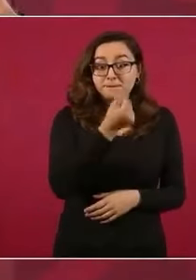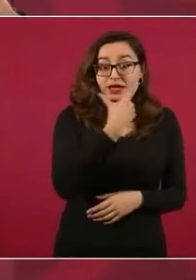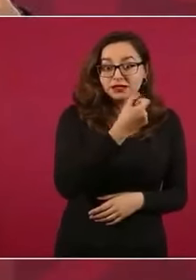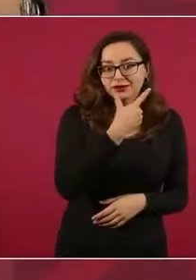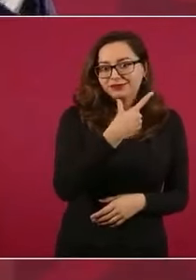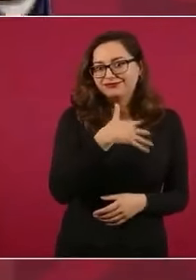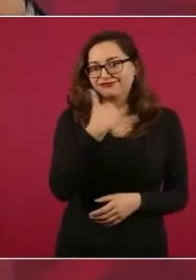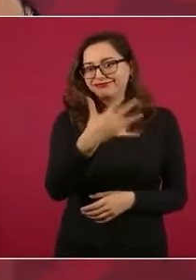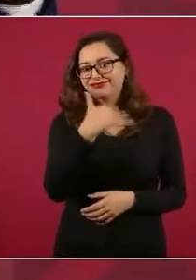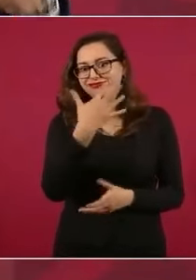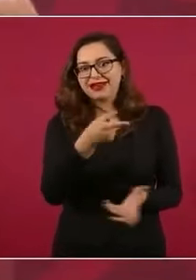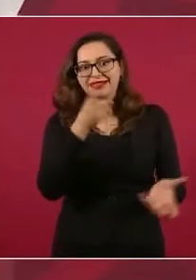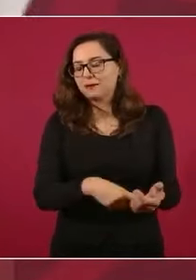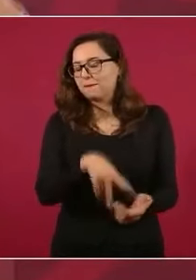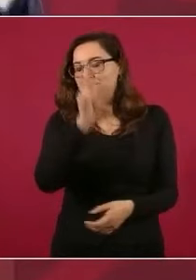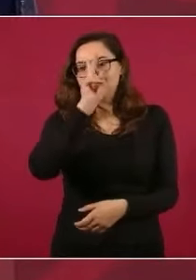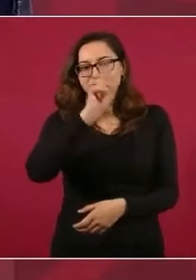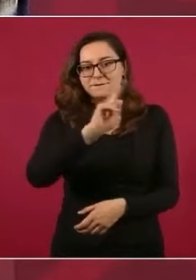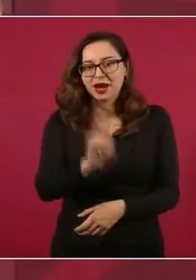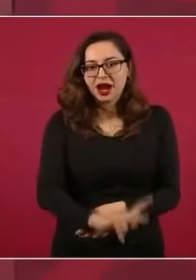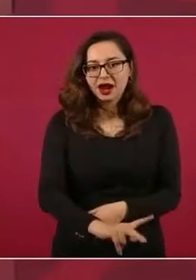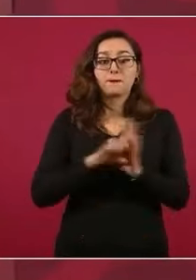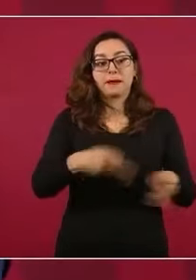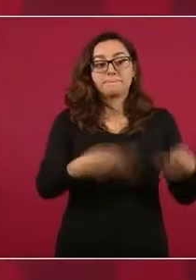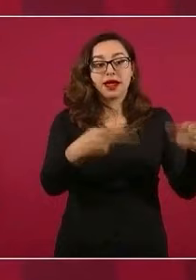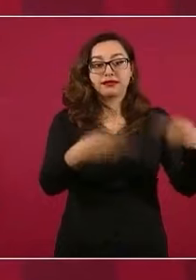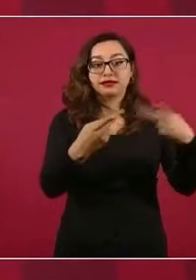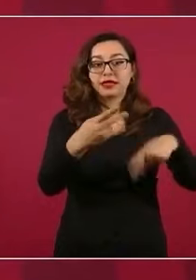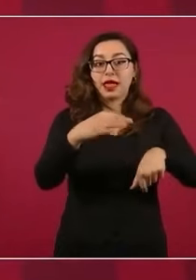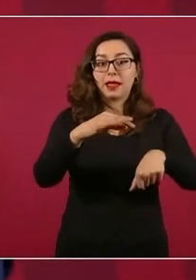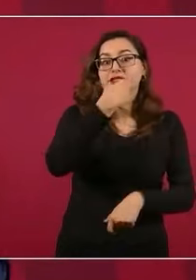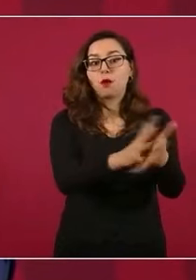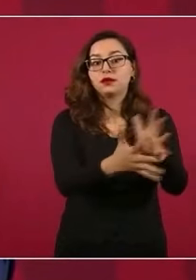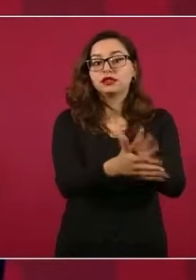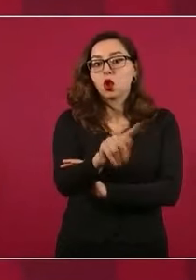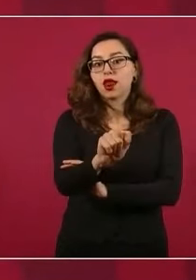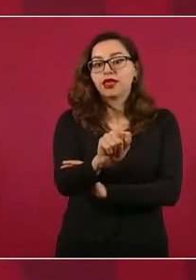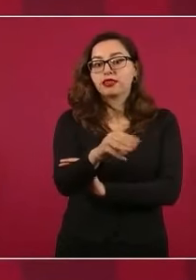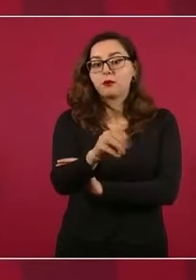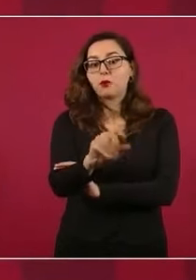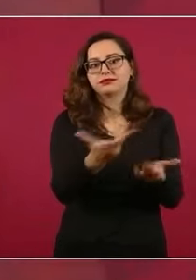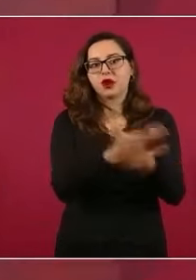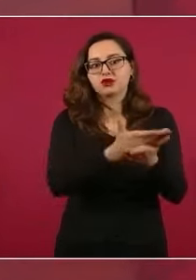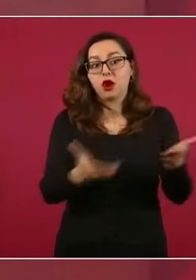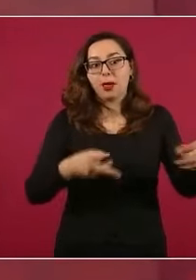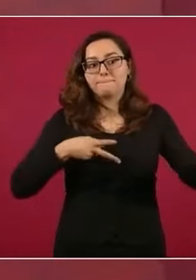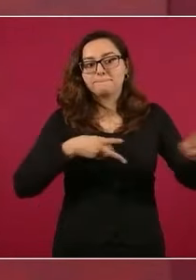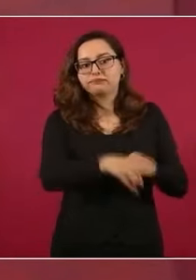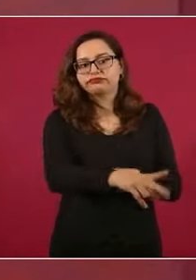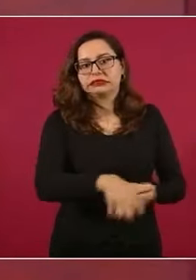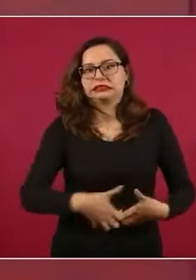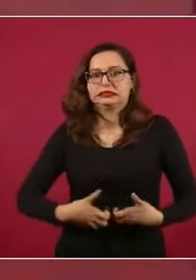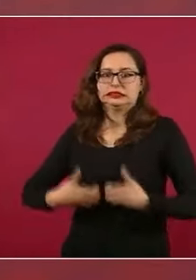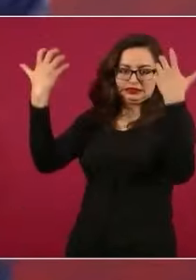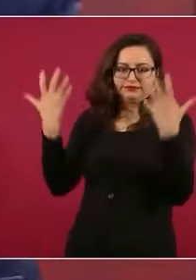gobiernos estatales, se financiaban programas como el de Loret de Mola. Por eso están tan enojados. Entonces, no es únicamente una